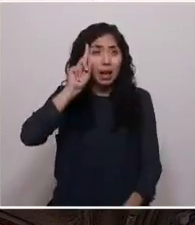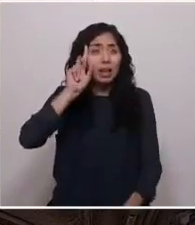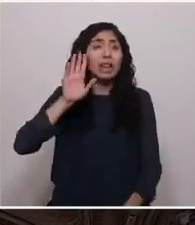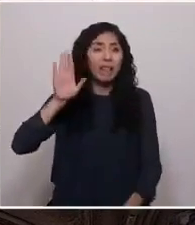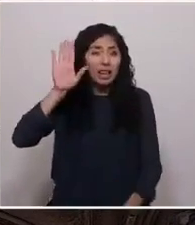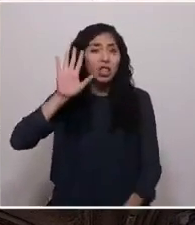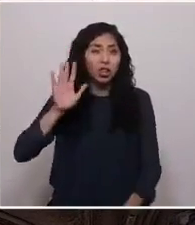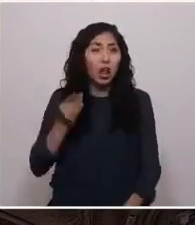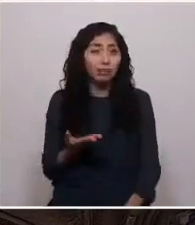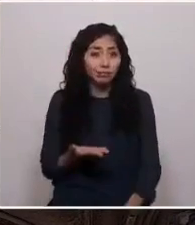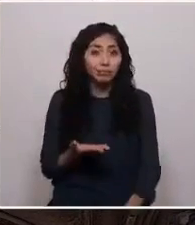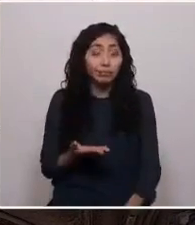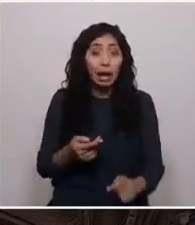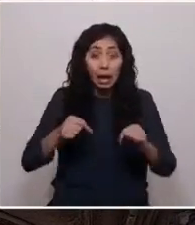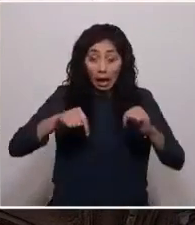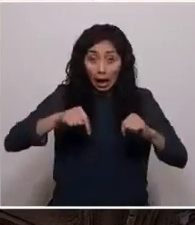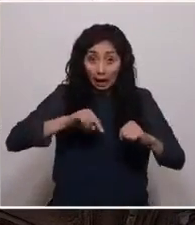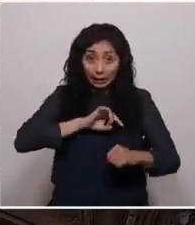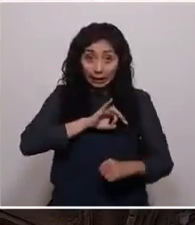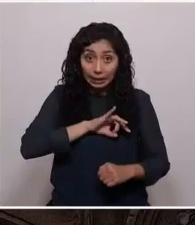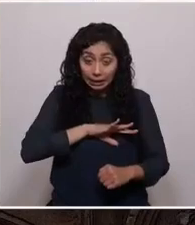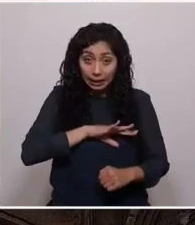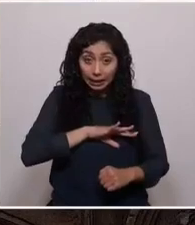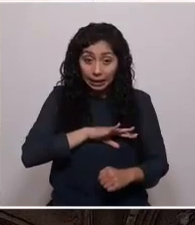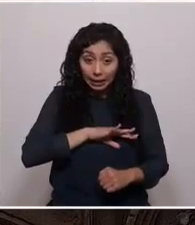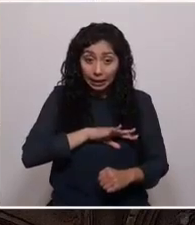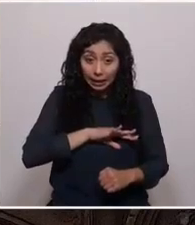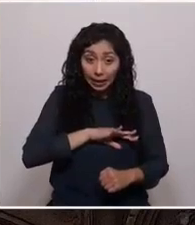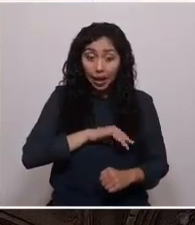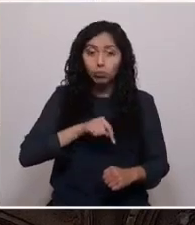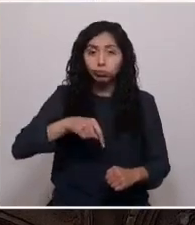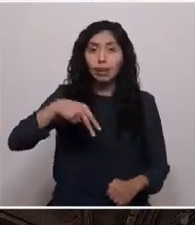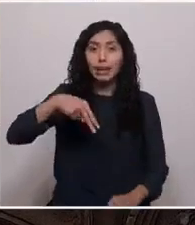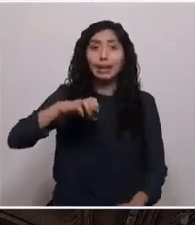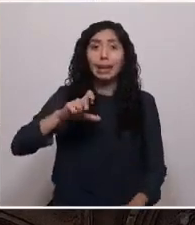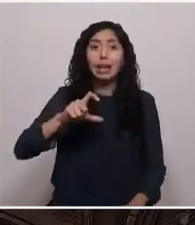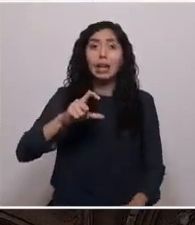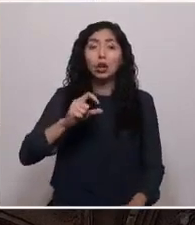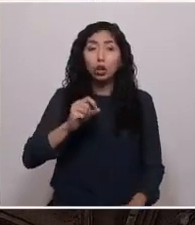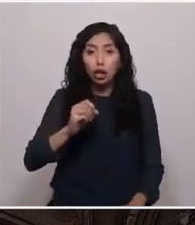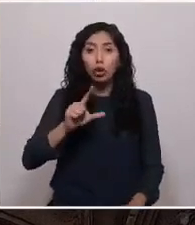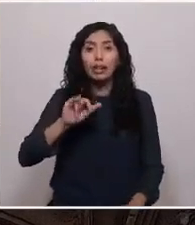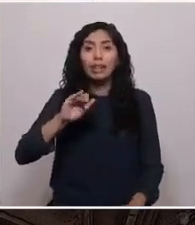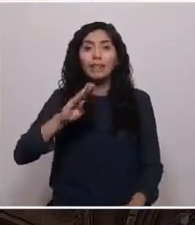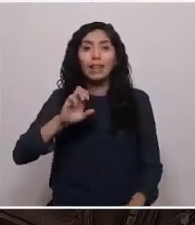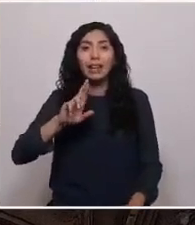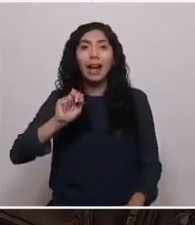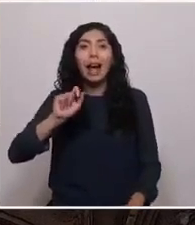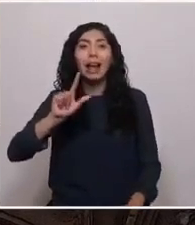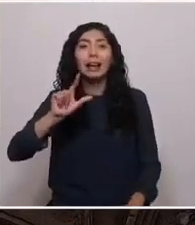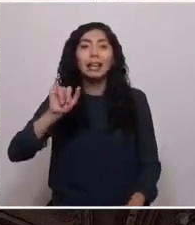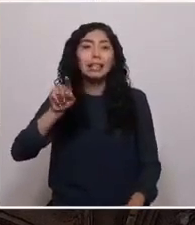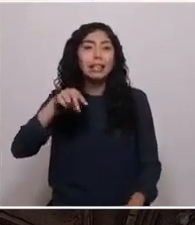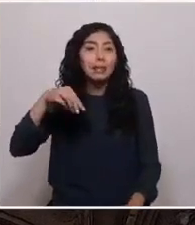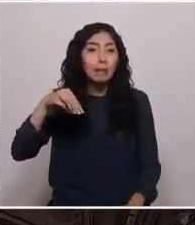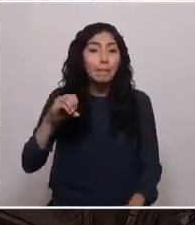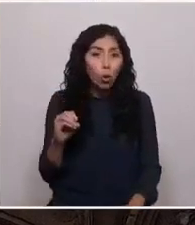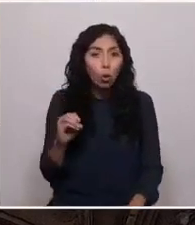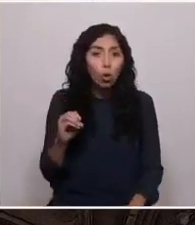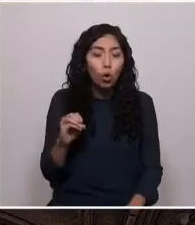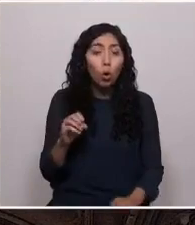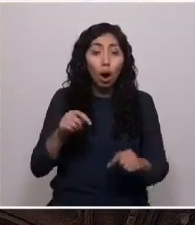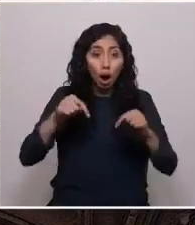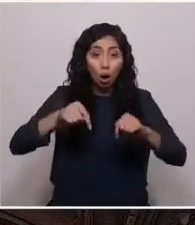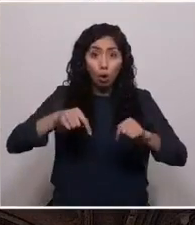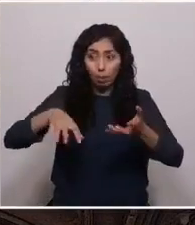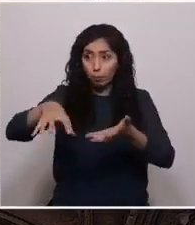Aquí en Chile, en la cuna del neoliberalismo, este se está comenzando a derrumbar por la acción de los pueblos,